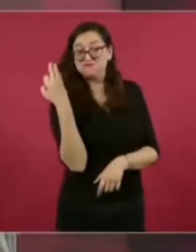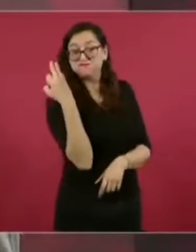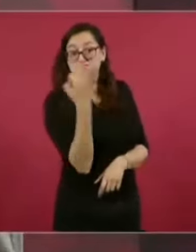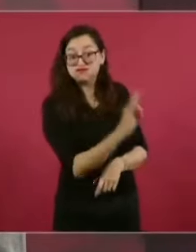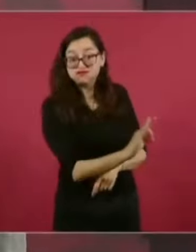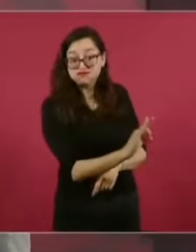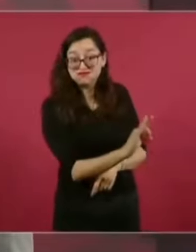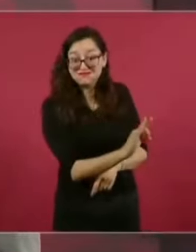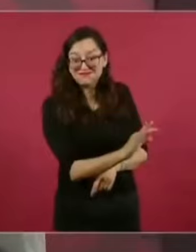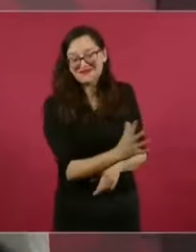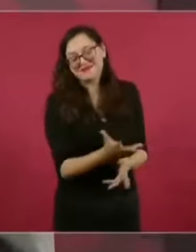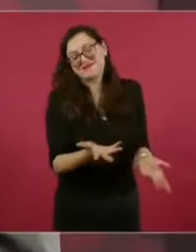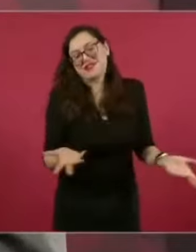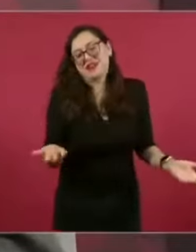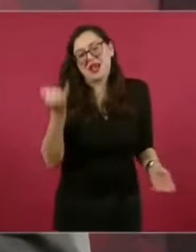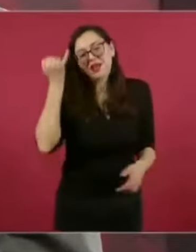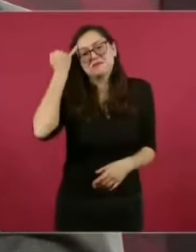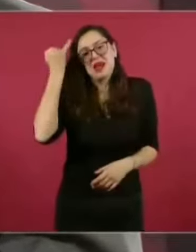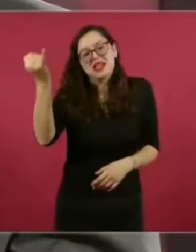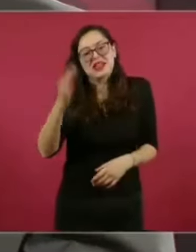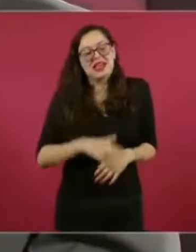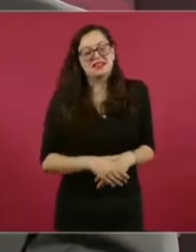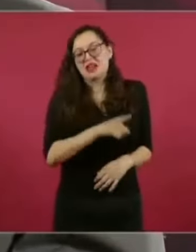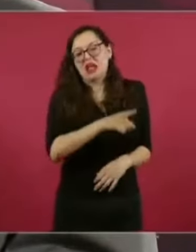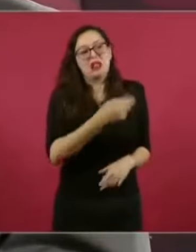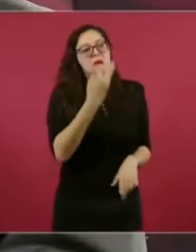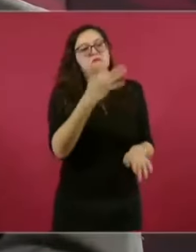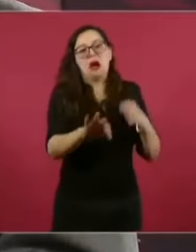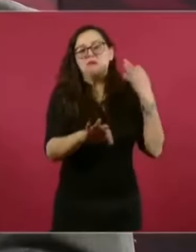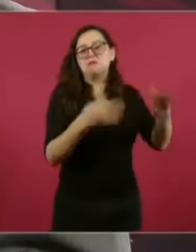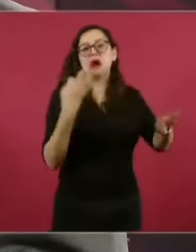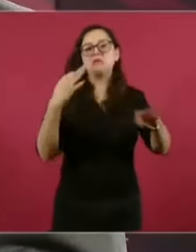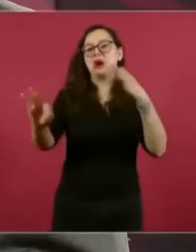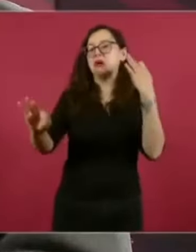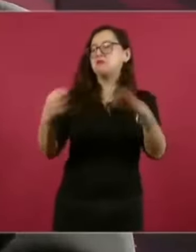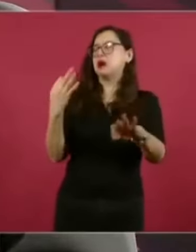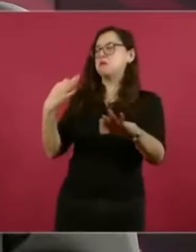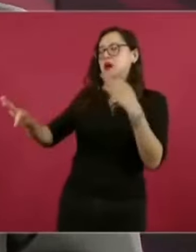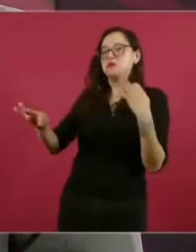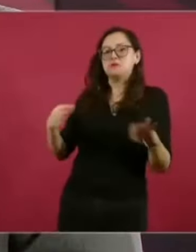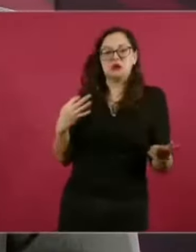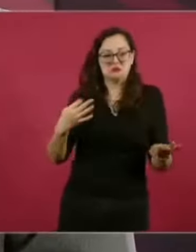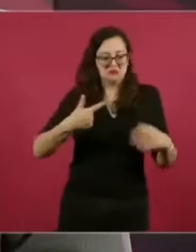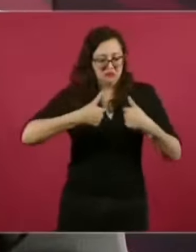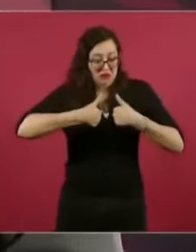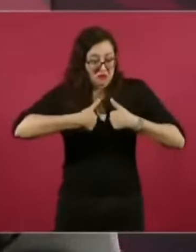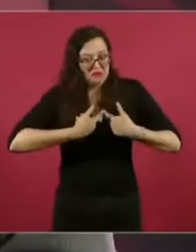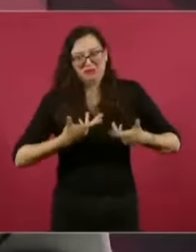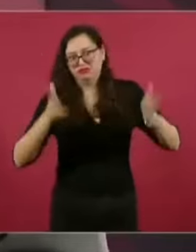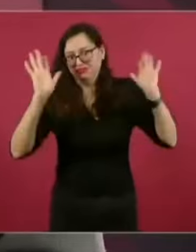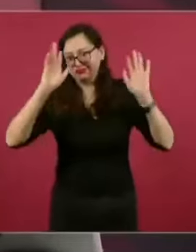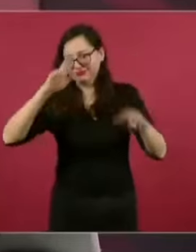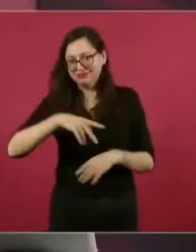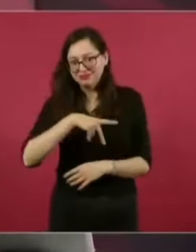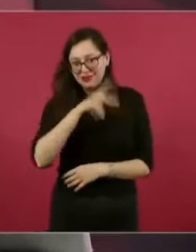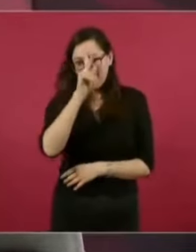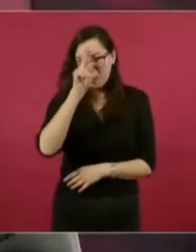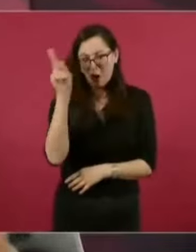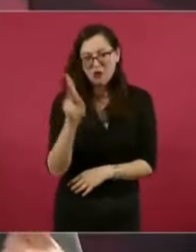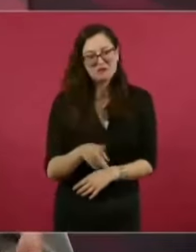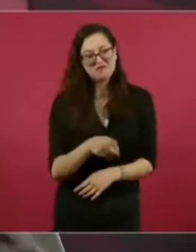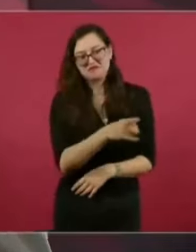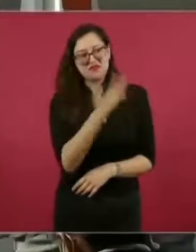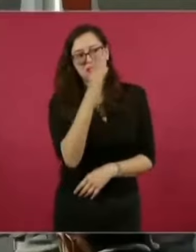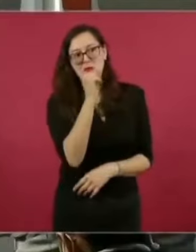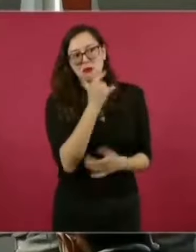¿a quién no traiciona? ¿Qué se puede esperar de